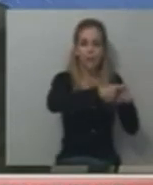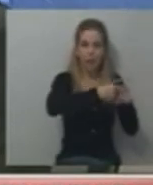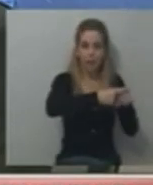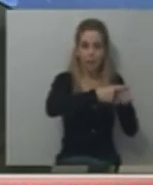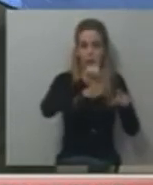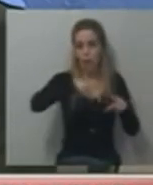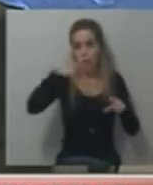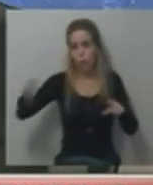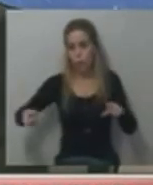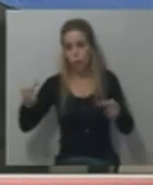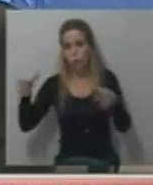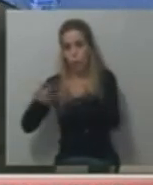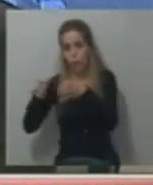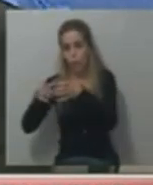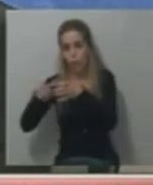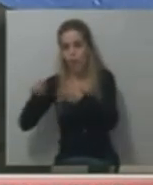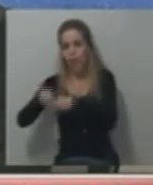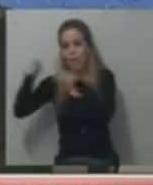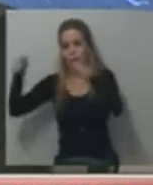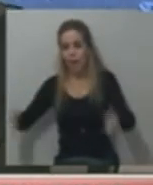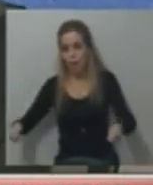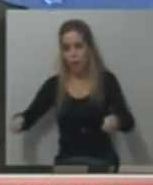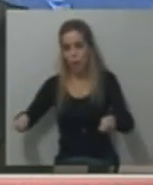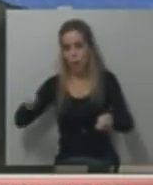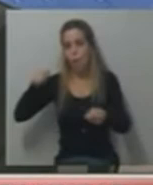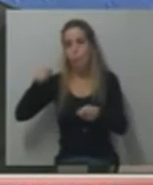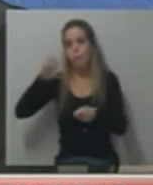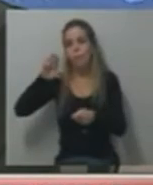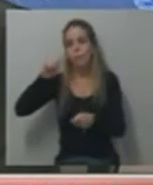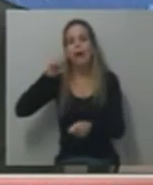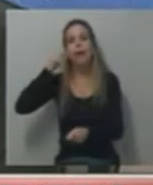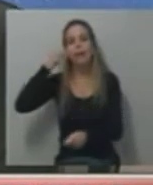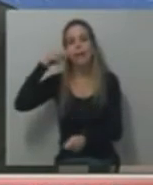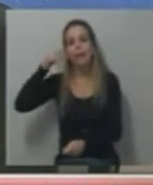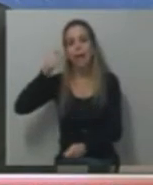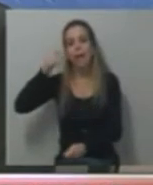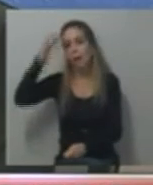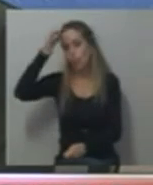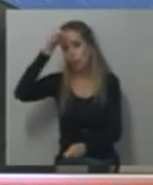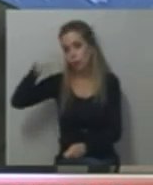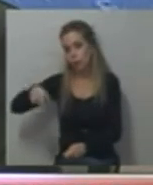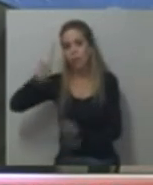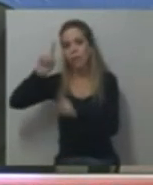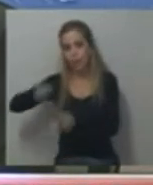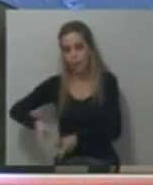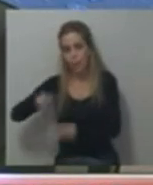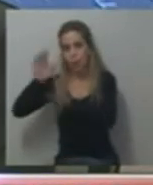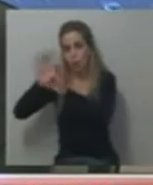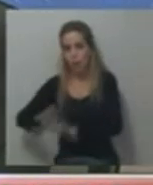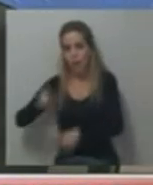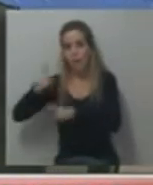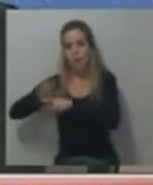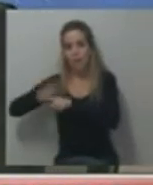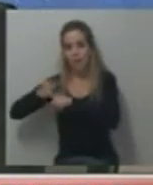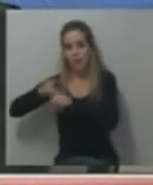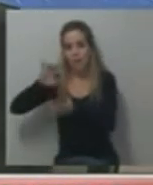Ah, por Bervisky. Invitó un tal perro, no sé por qué. Perro es Bervisky. Estaba muy contento por la derrota política de su